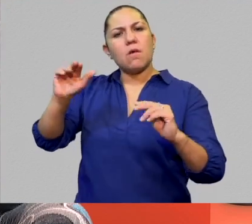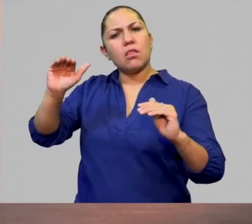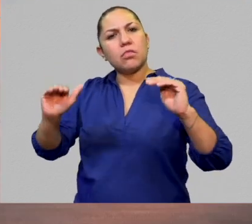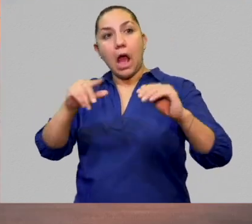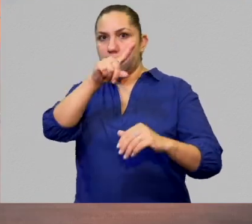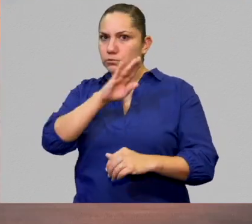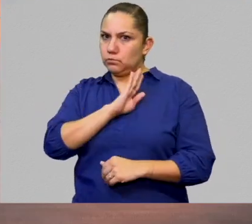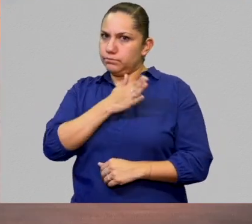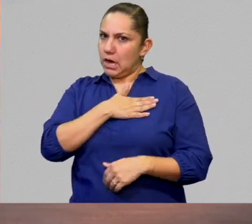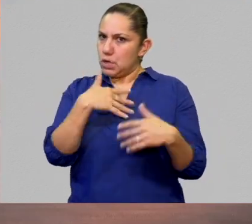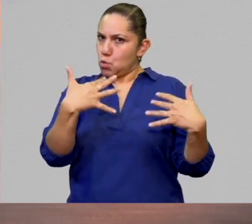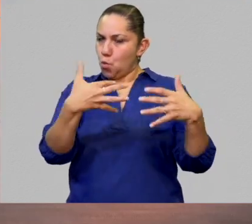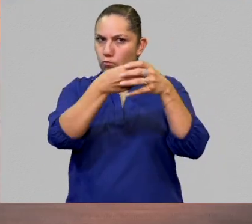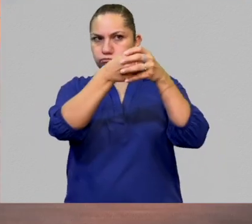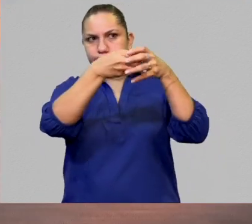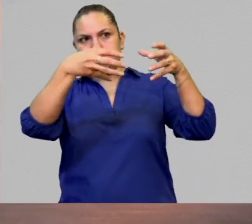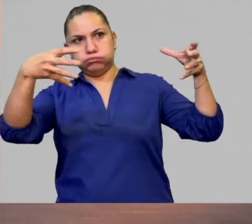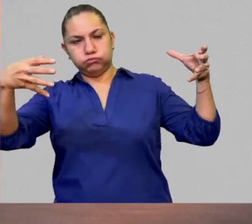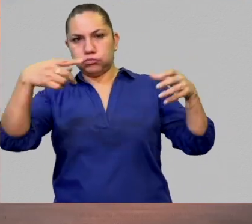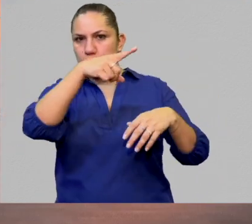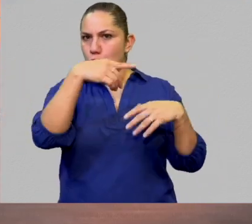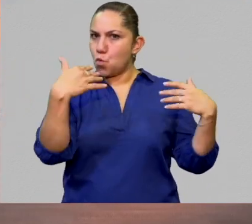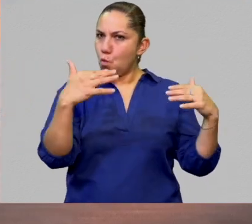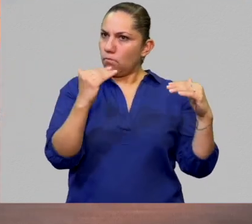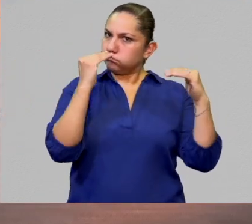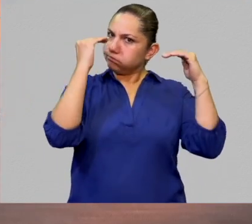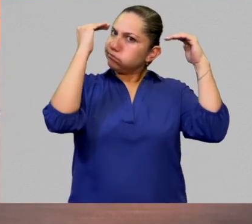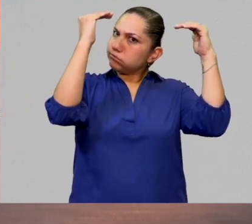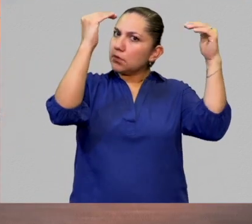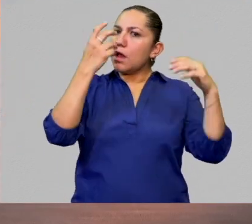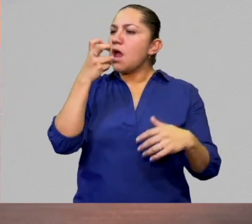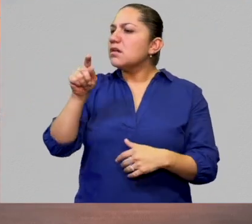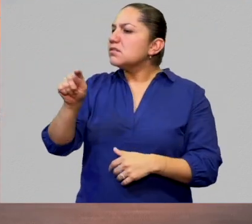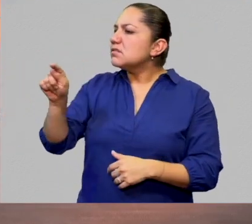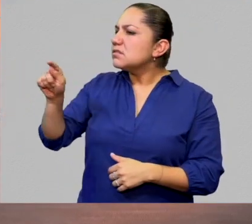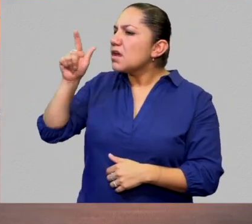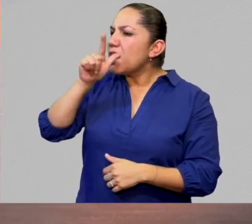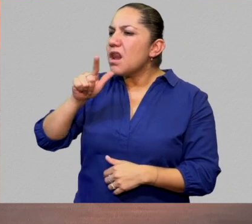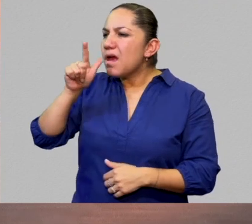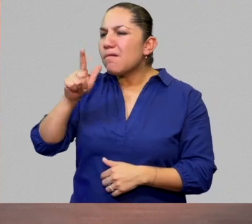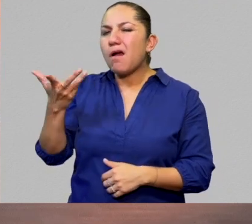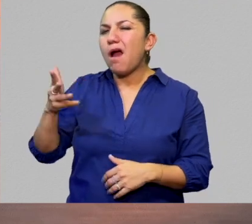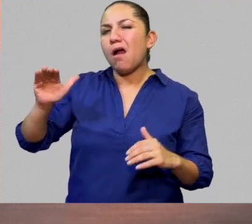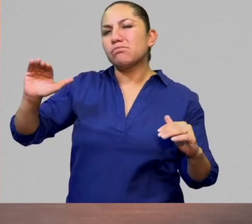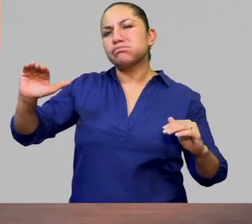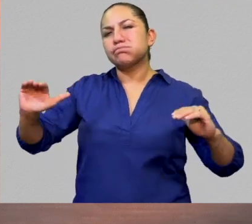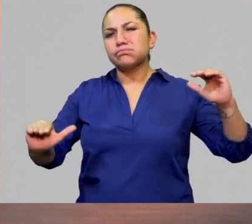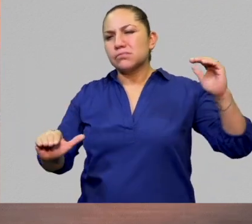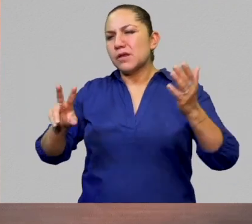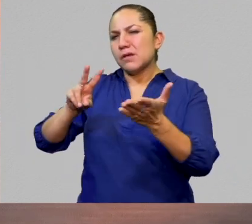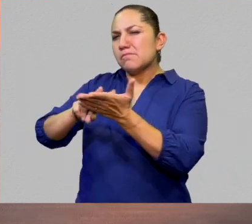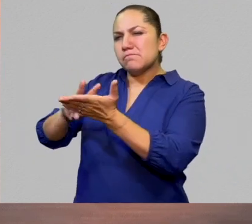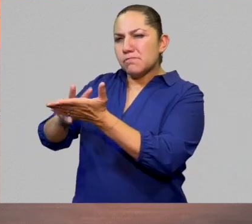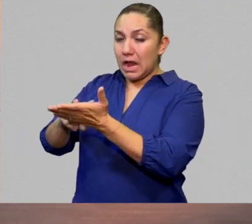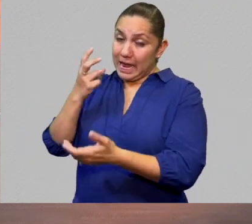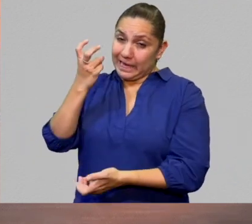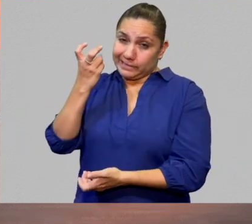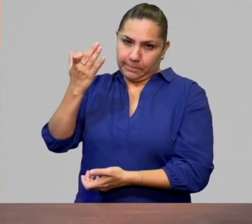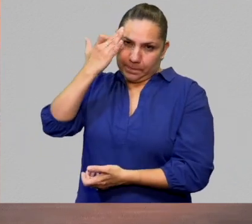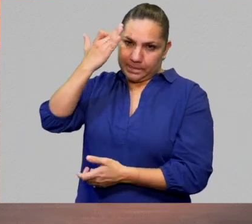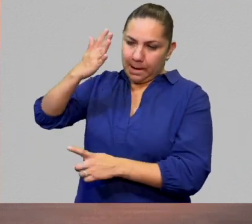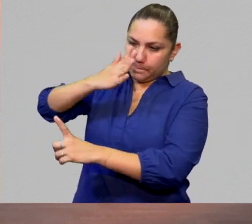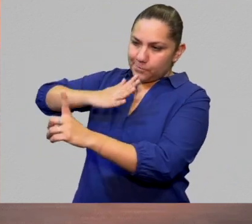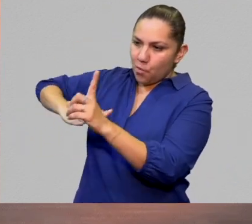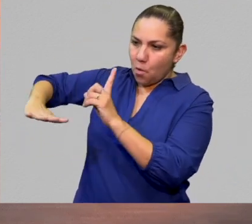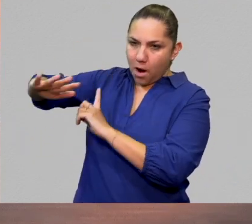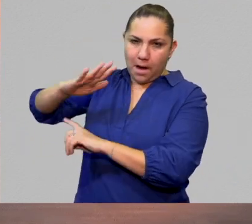el prestigio que tiene el español, pues se vean, digamos, descalificadas. Y eso es todo